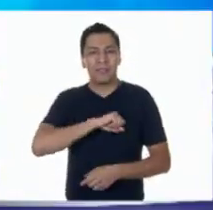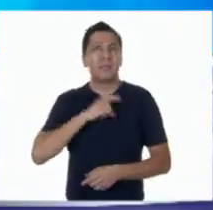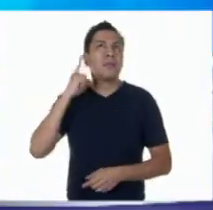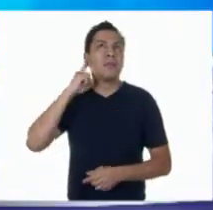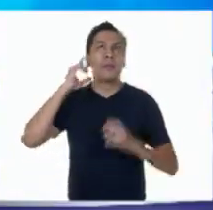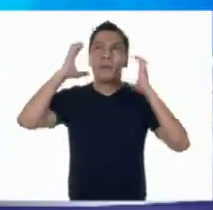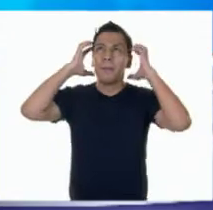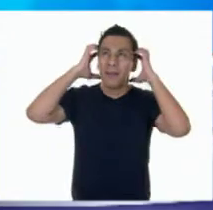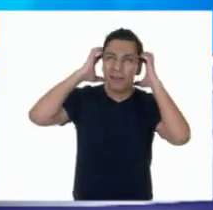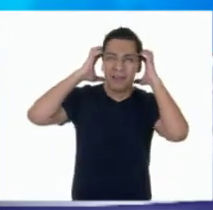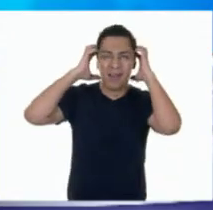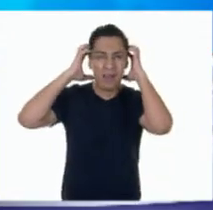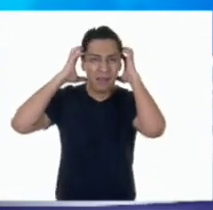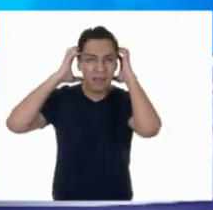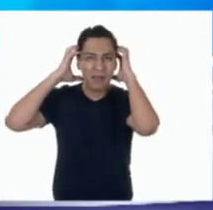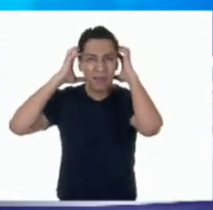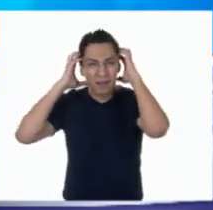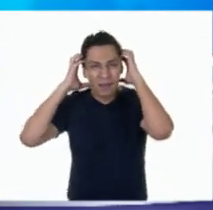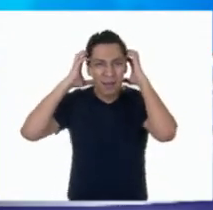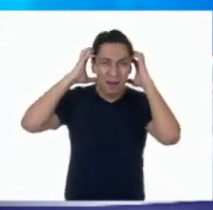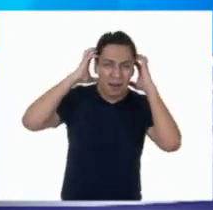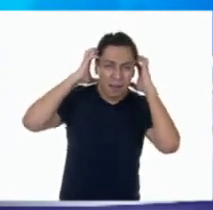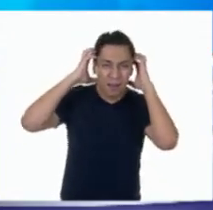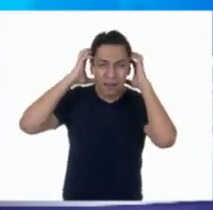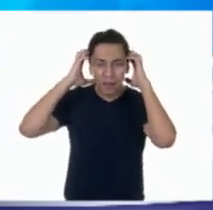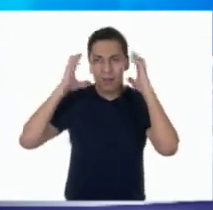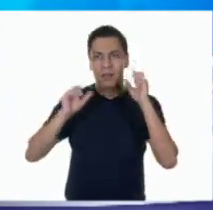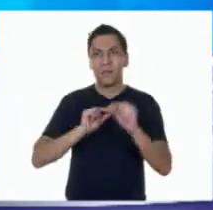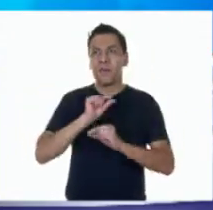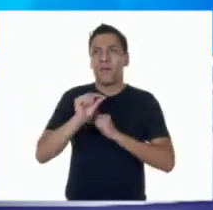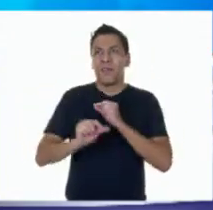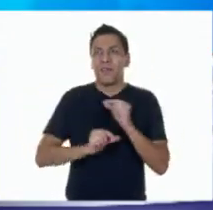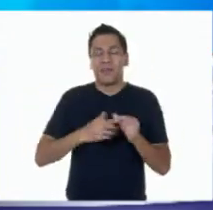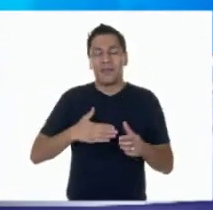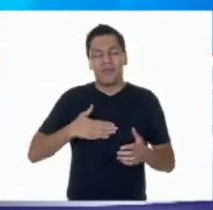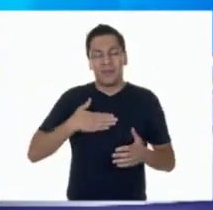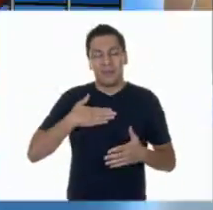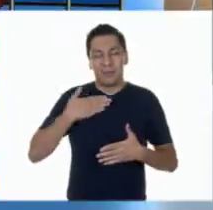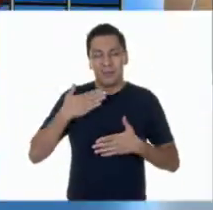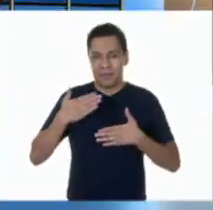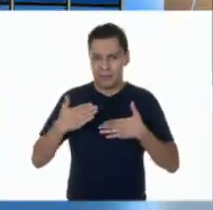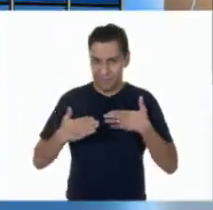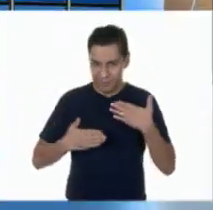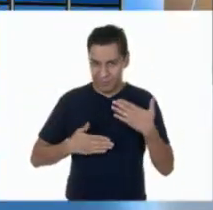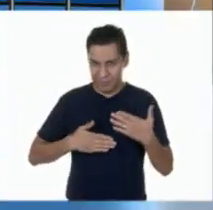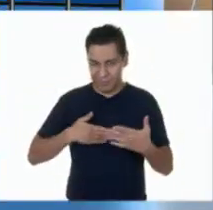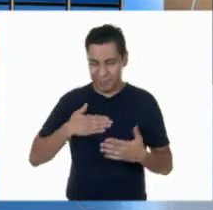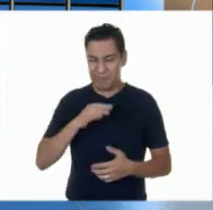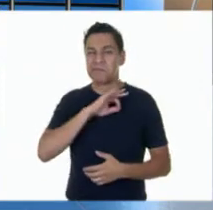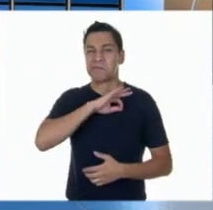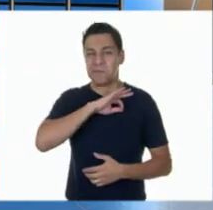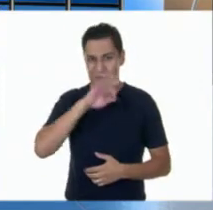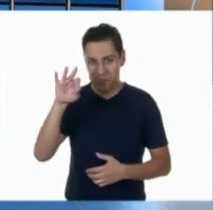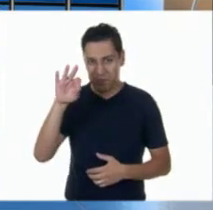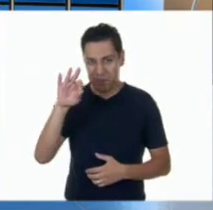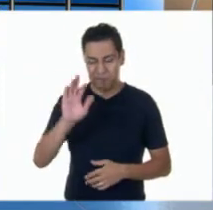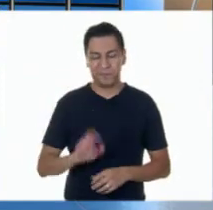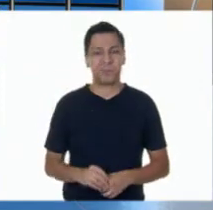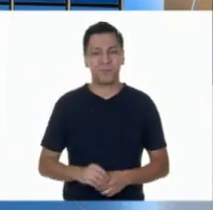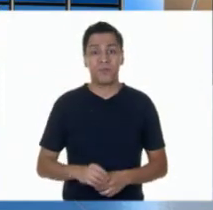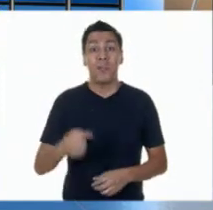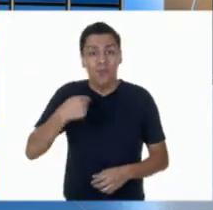poquito mi emoción de desaliento y me permite continuar con mis actividades diarias. Yo cuando detecto que